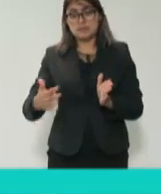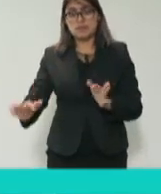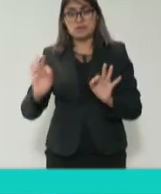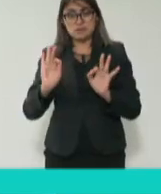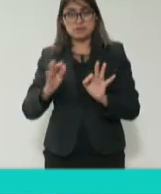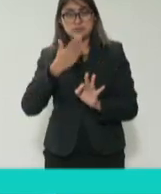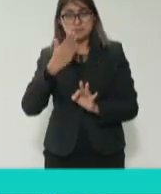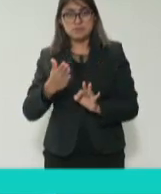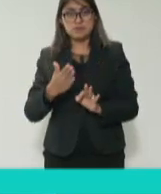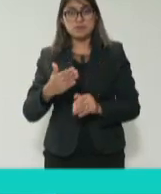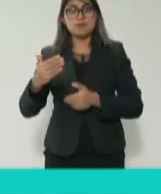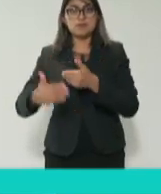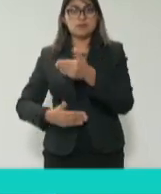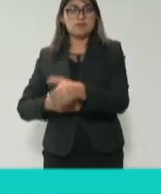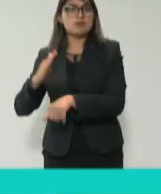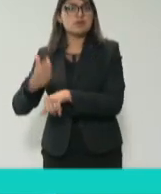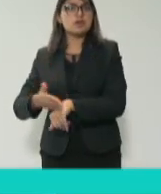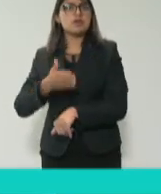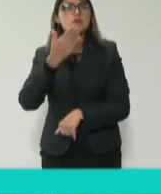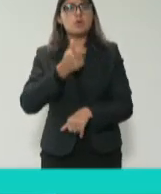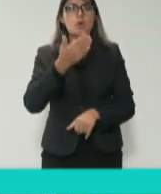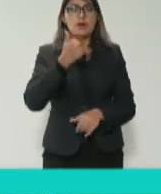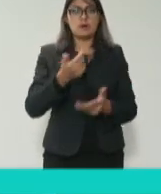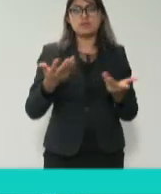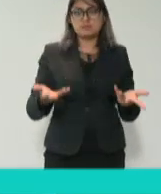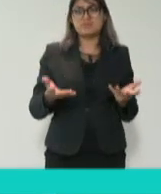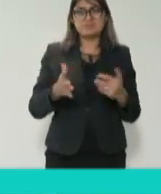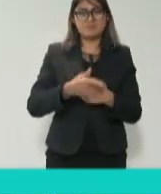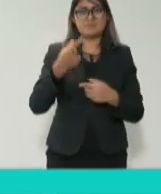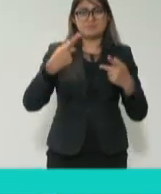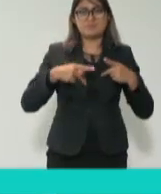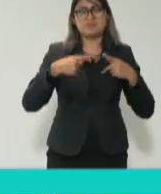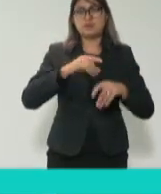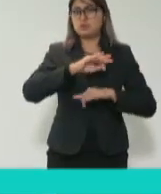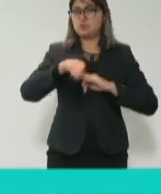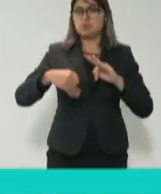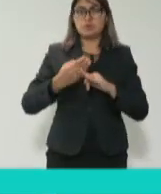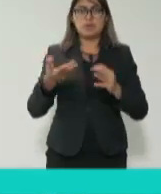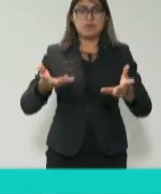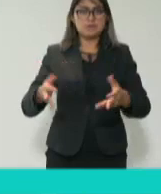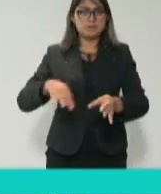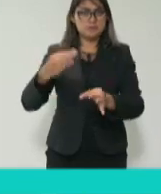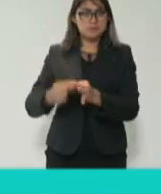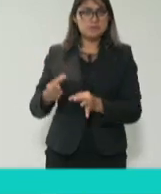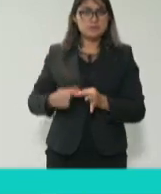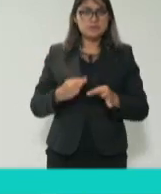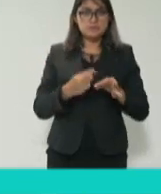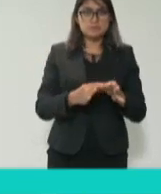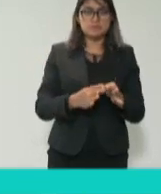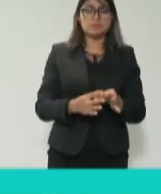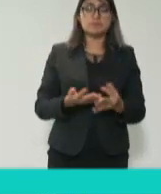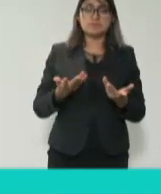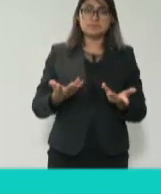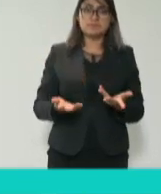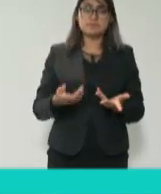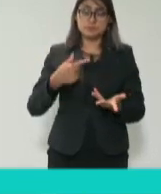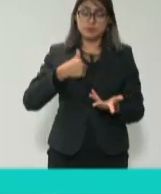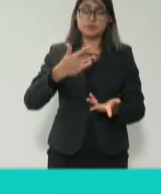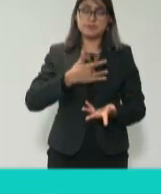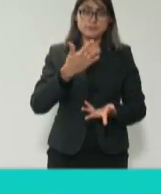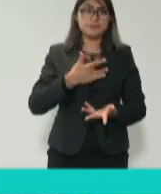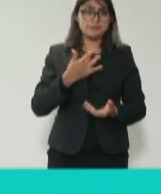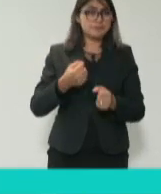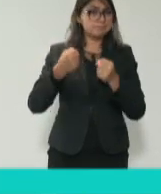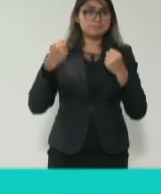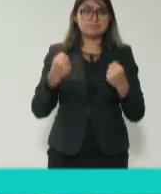acá ya no hay sancionados, porque toda la gente hizo lo que tenía que hacer dentro de este contexto. Lo tengo comprobado, lo he